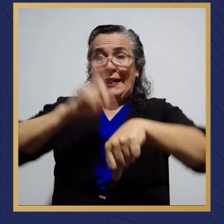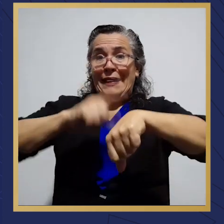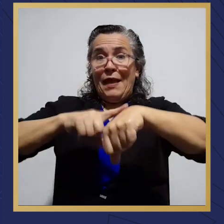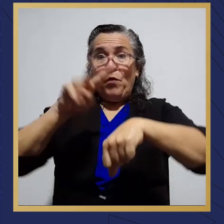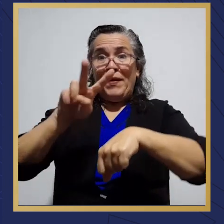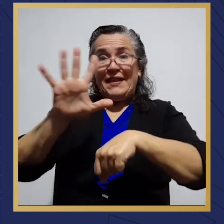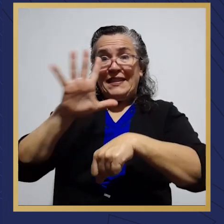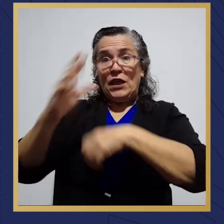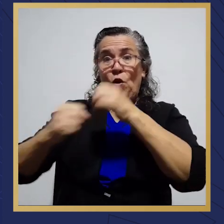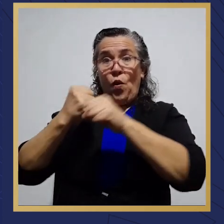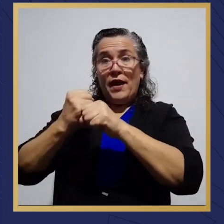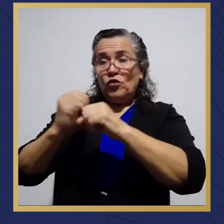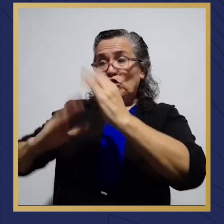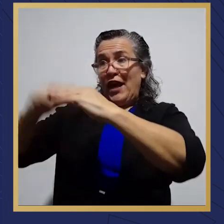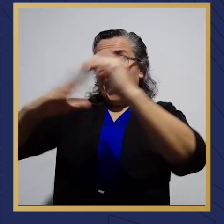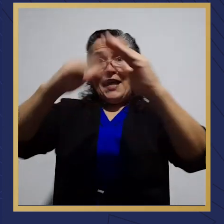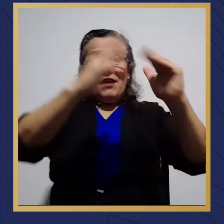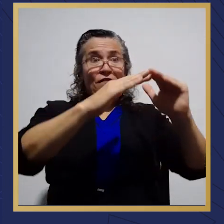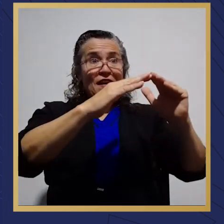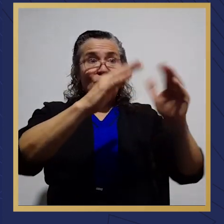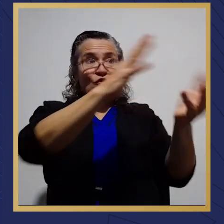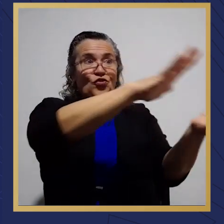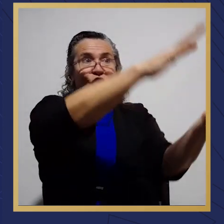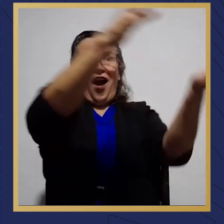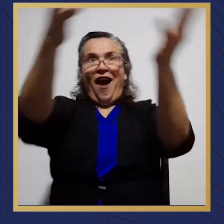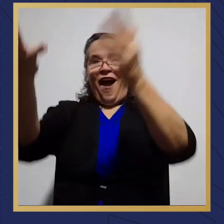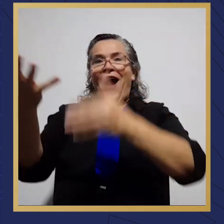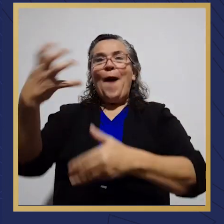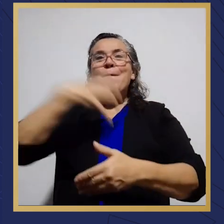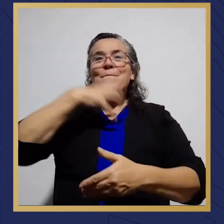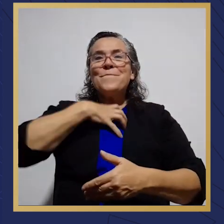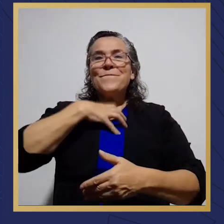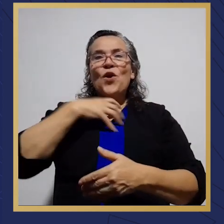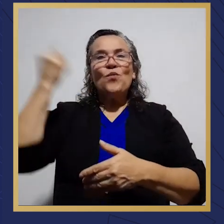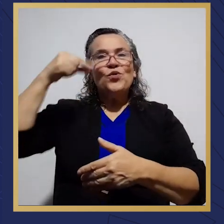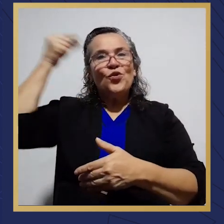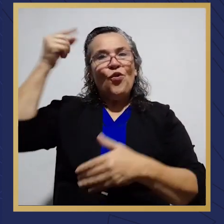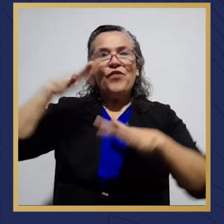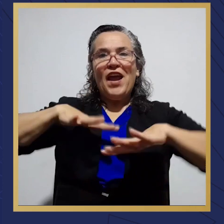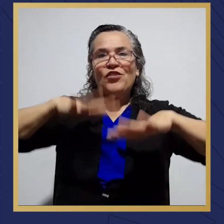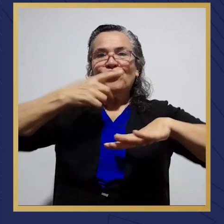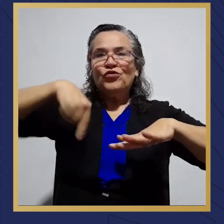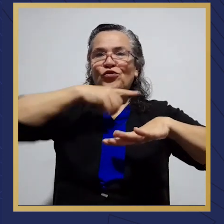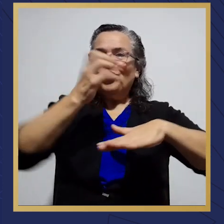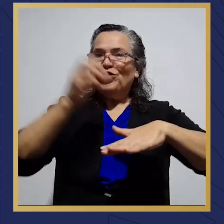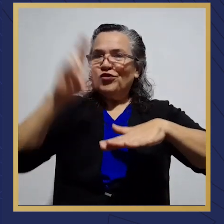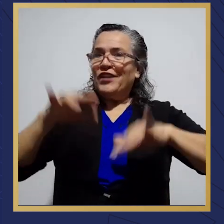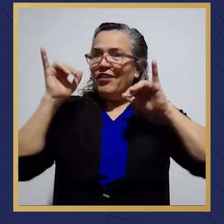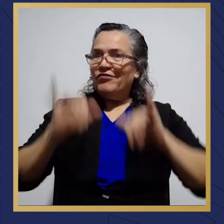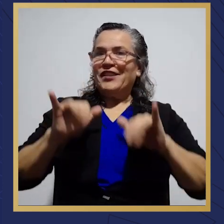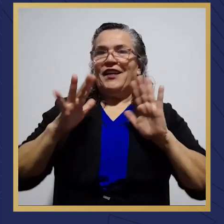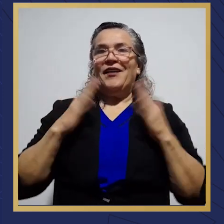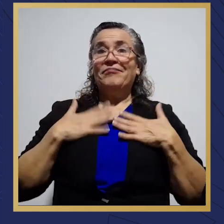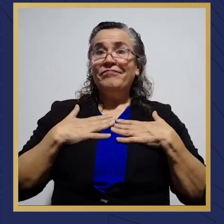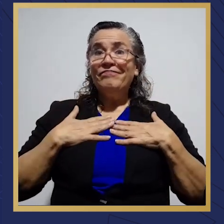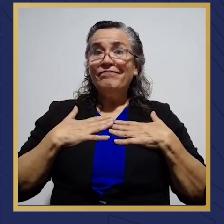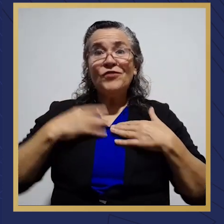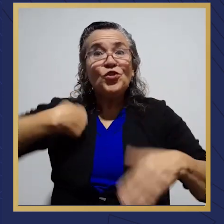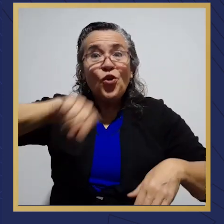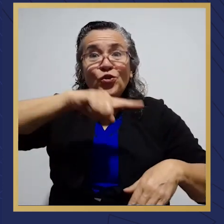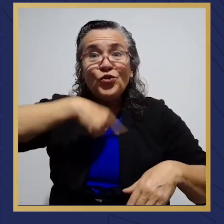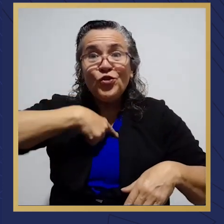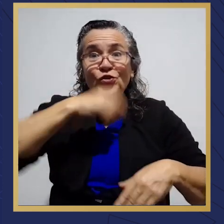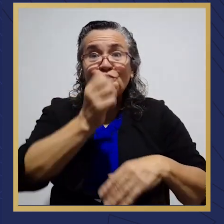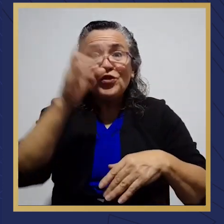cumplirse el plazo total, los edificios serían propiedad del Estado. Y así seríamos